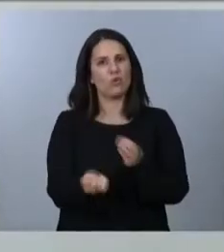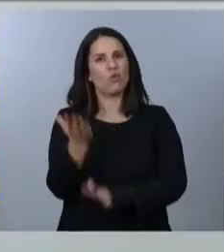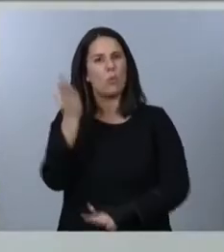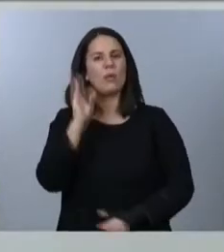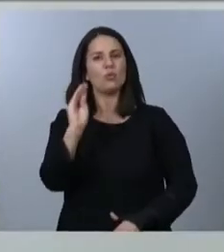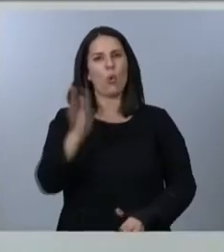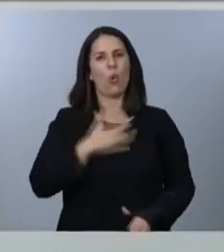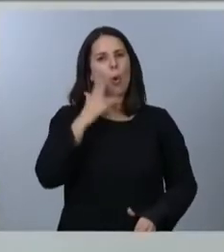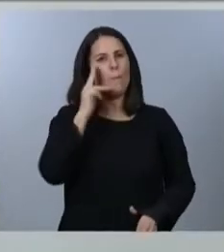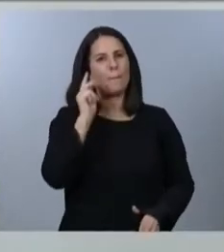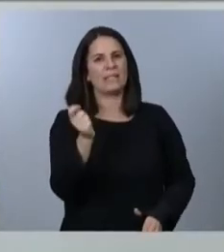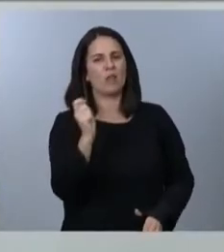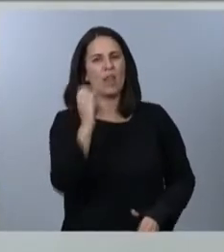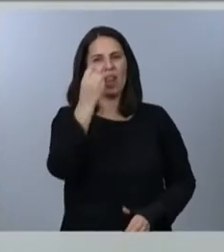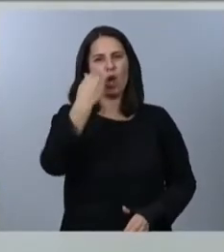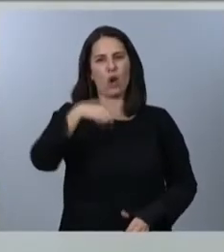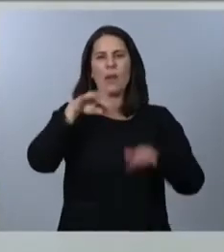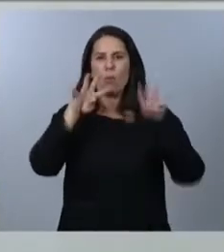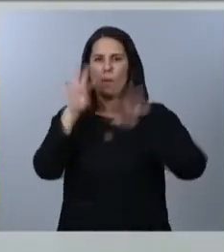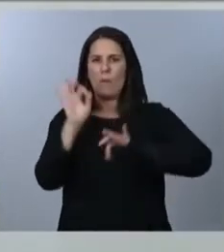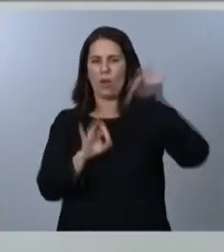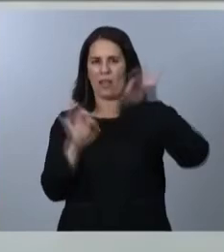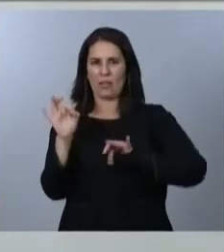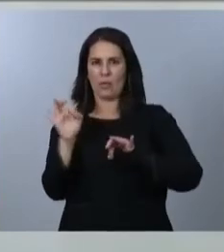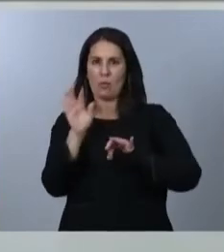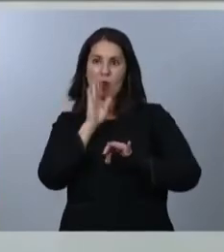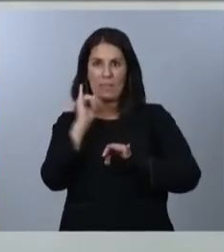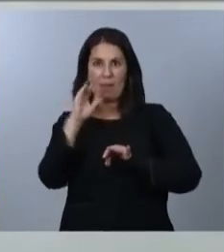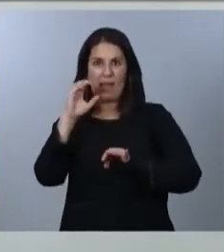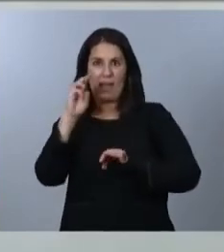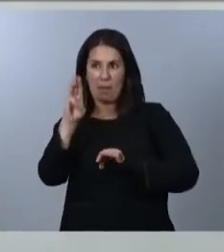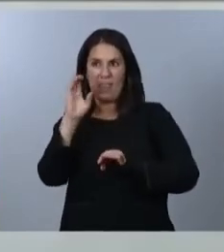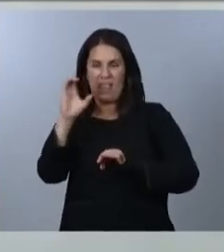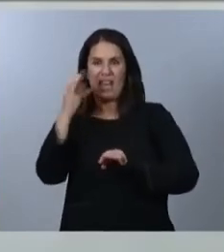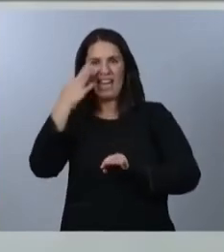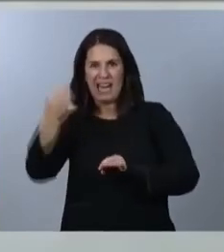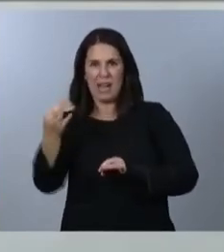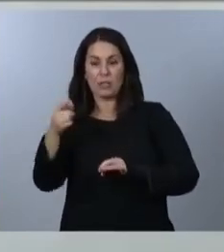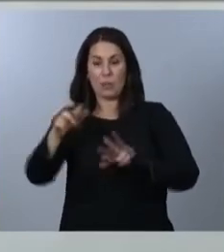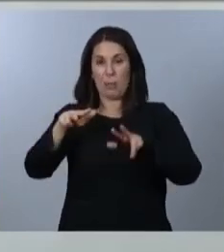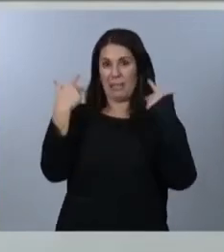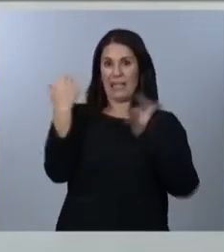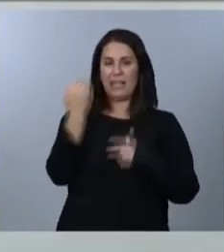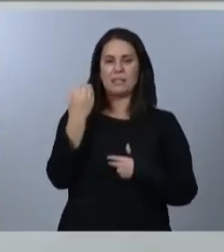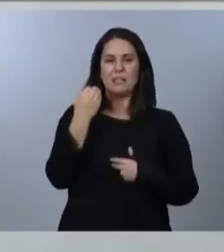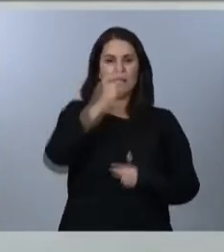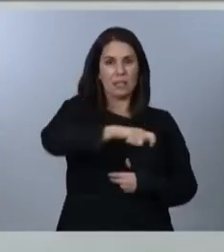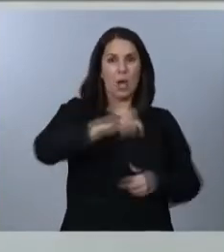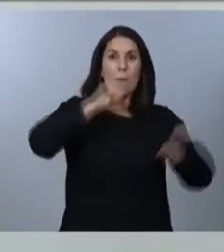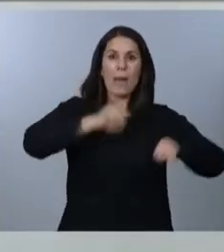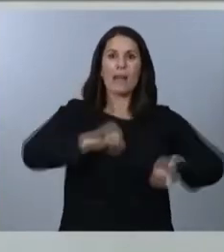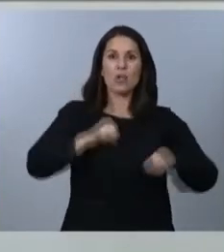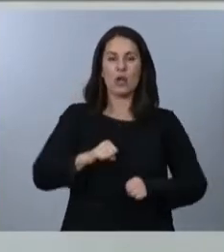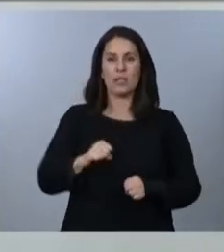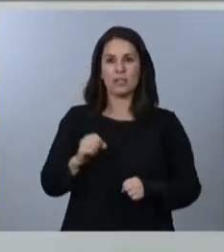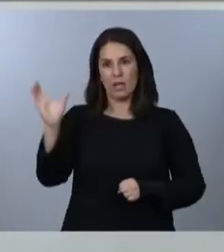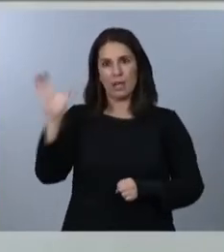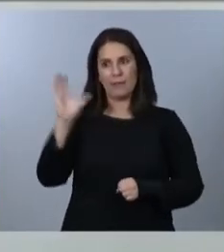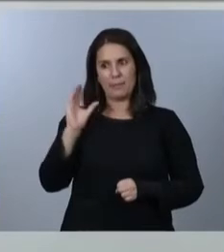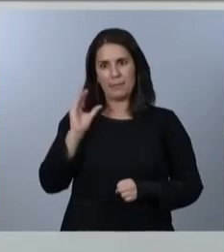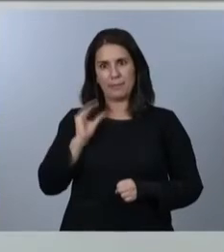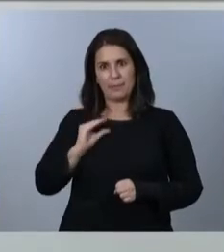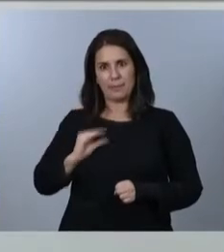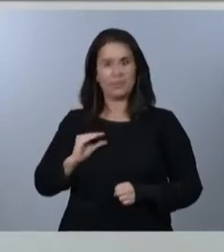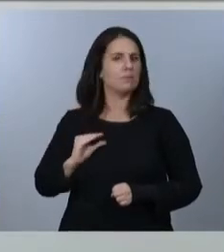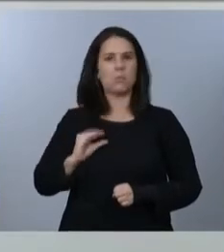0,9%, en línea con la previsión del IPC real. Esto va a permitir que nuestros mayores no pierdan poder adquisitivo en un momento tan delicado como el actual.